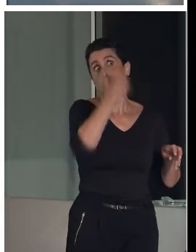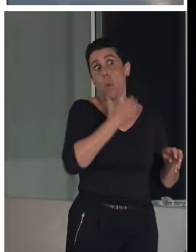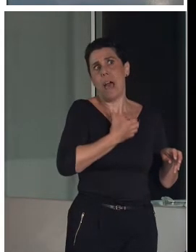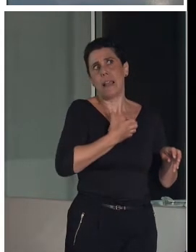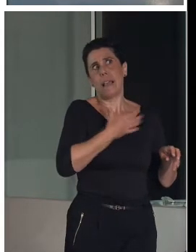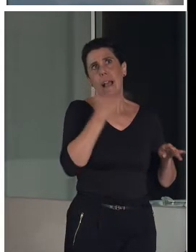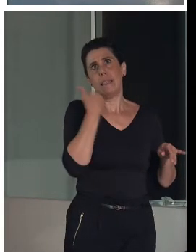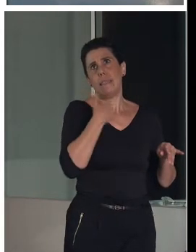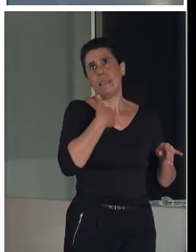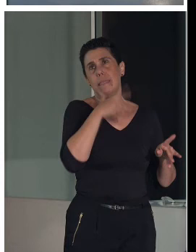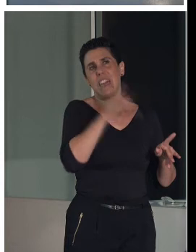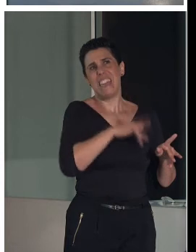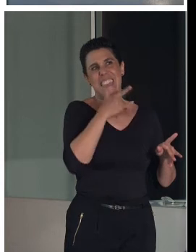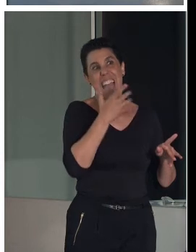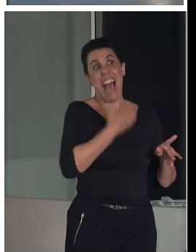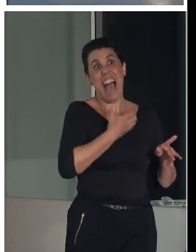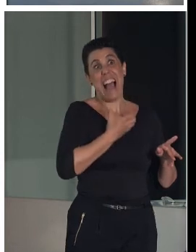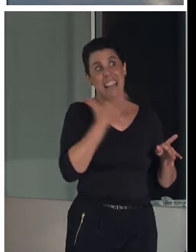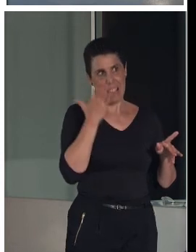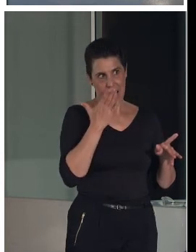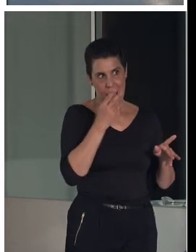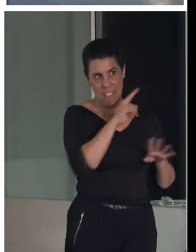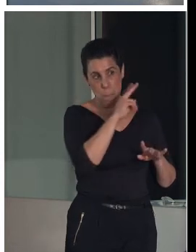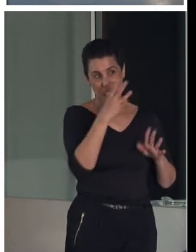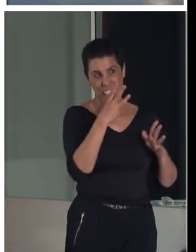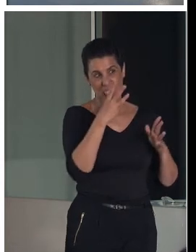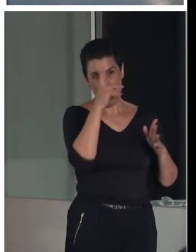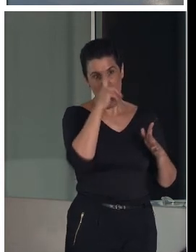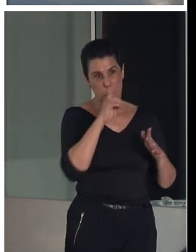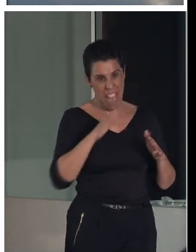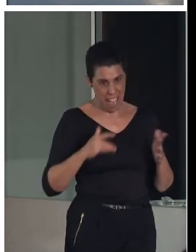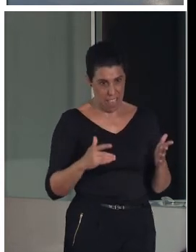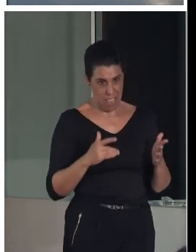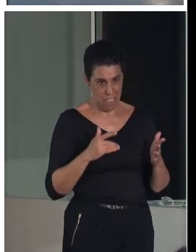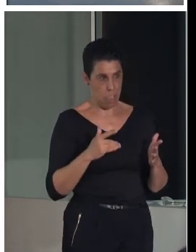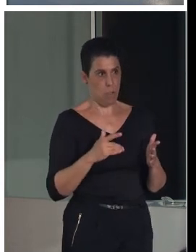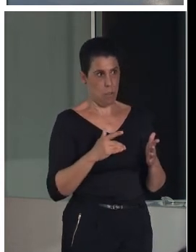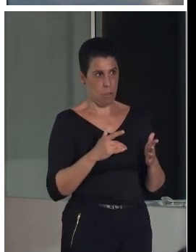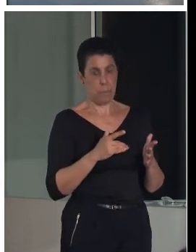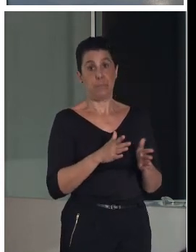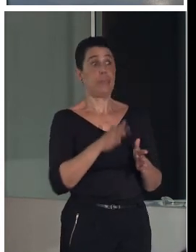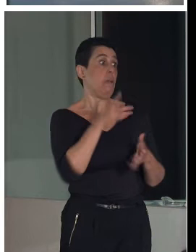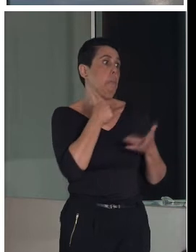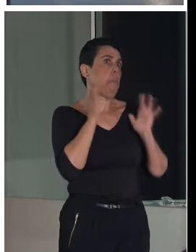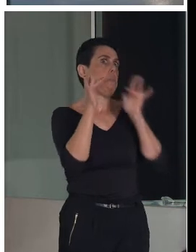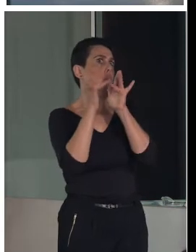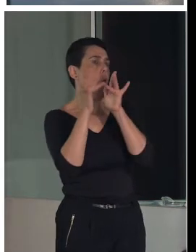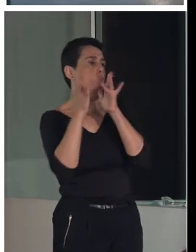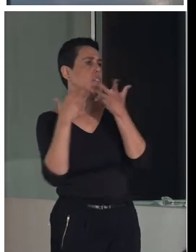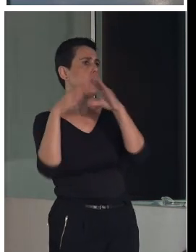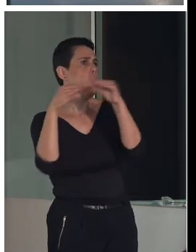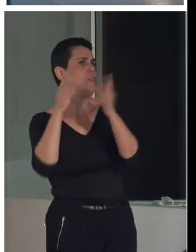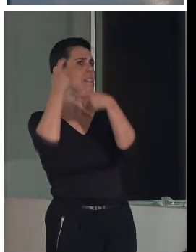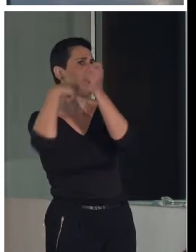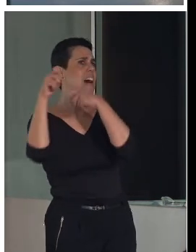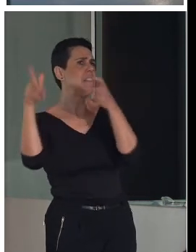29 años exactamente de alcalde, se pone en contacto con la Universidad de Zaragoza, con